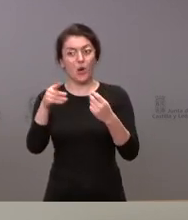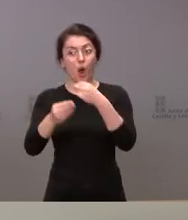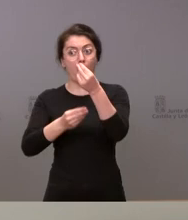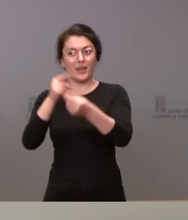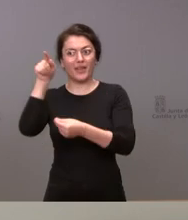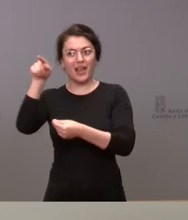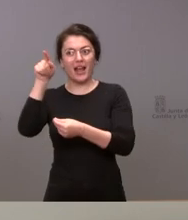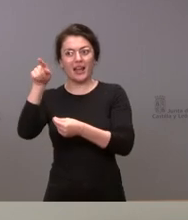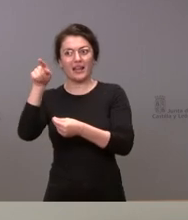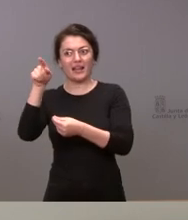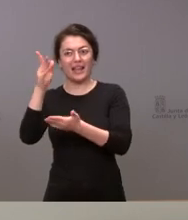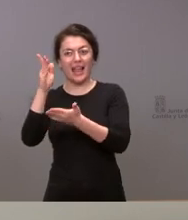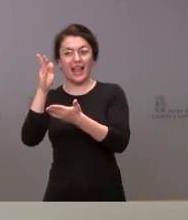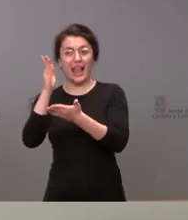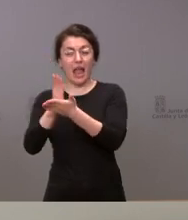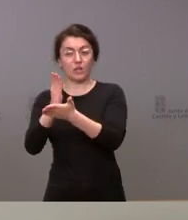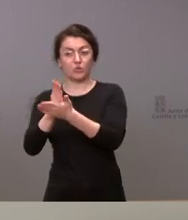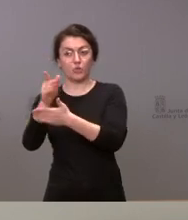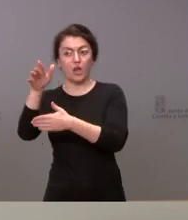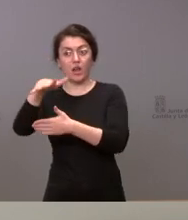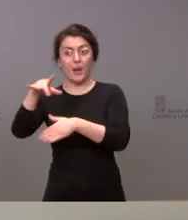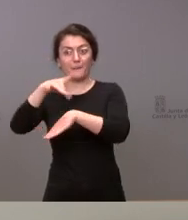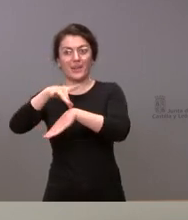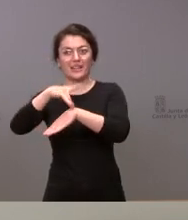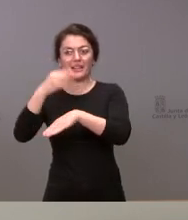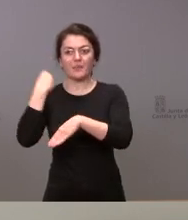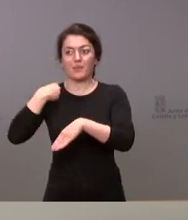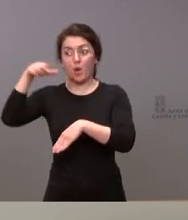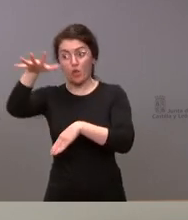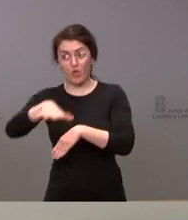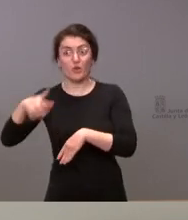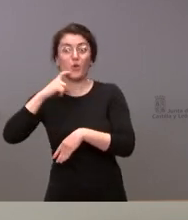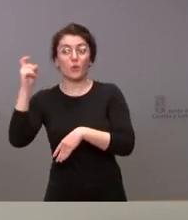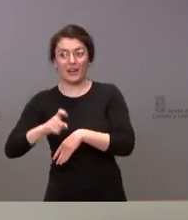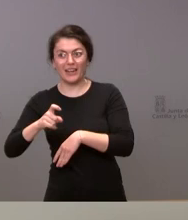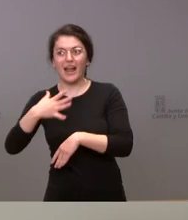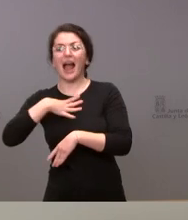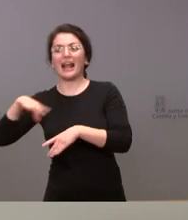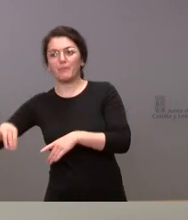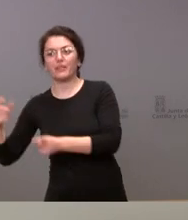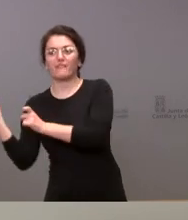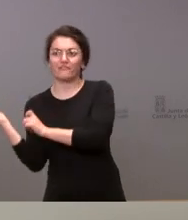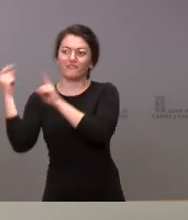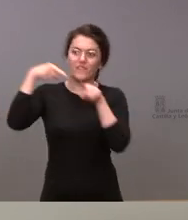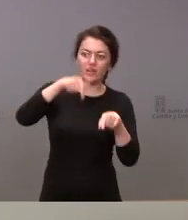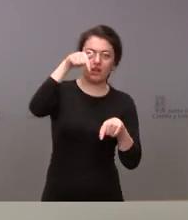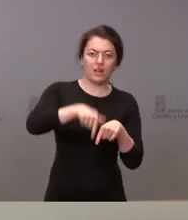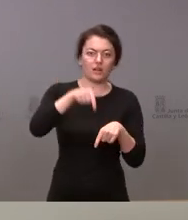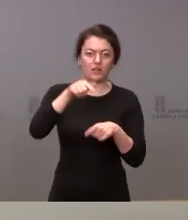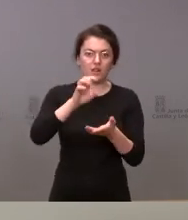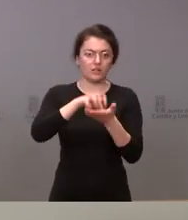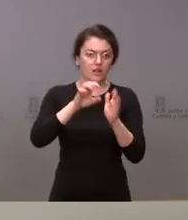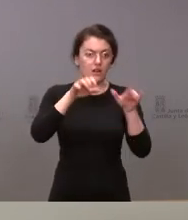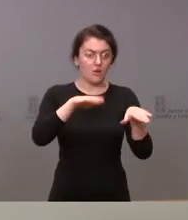en ese área geográfica pues pudieran venir a Castilla y León al menos por lo que restaba de